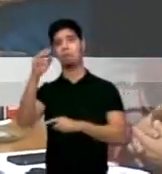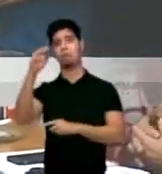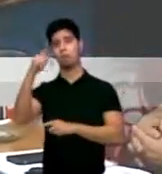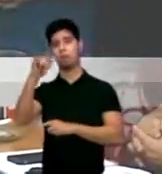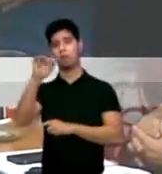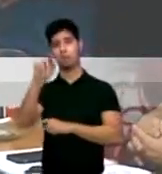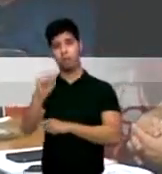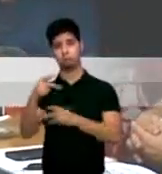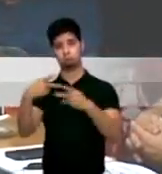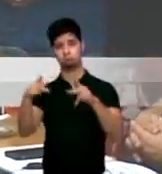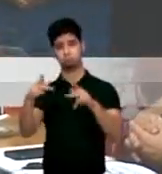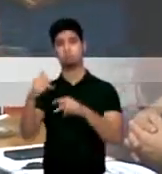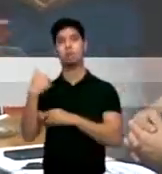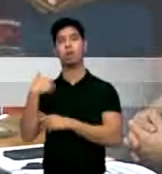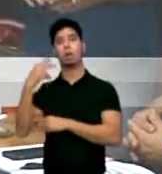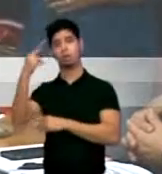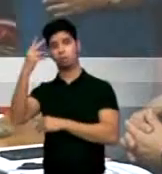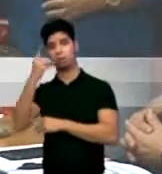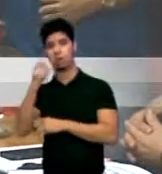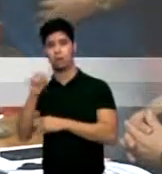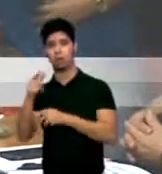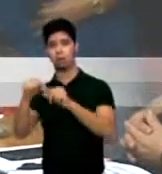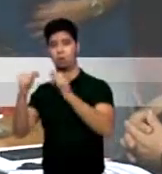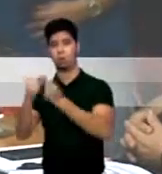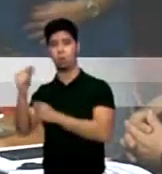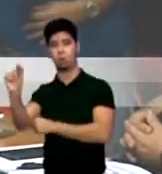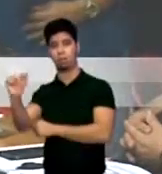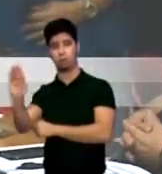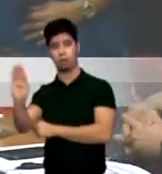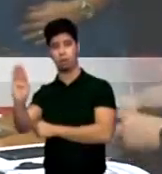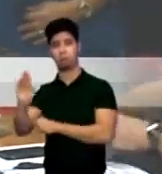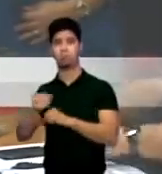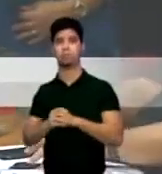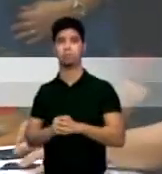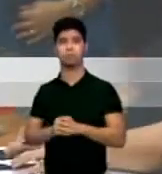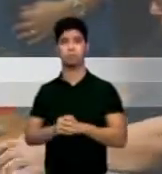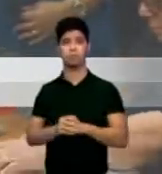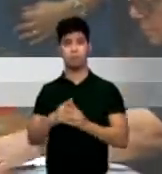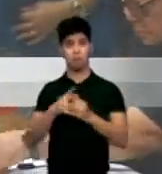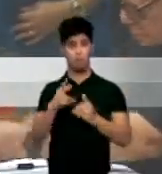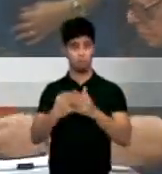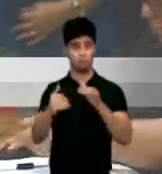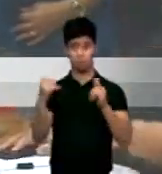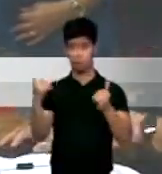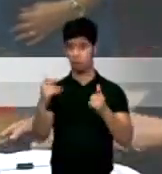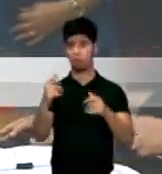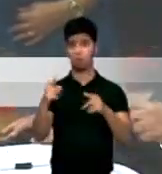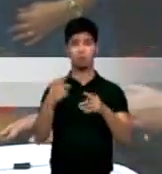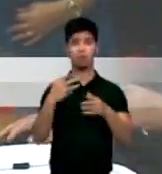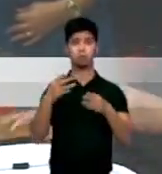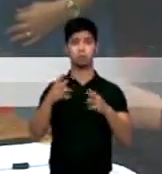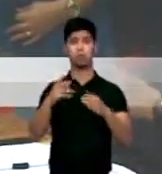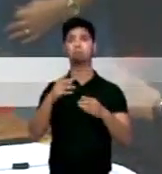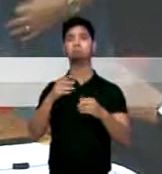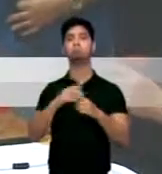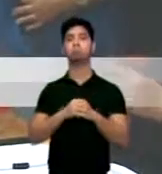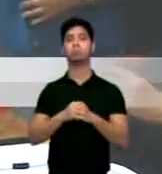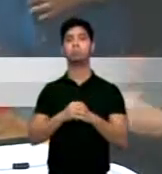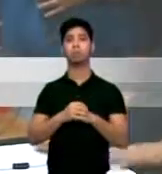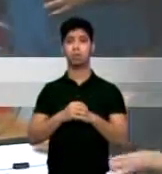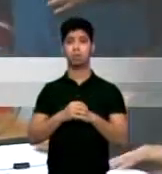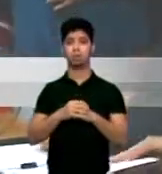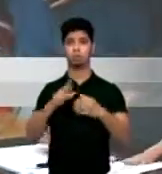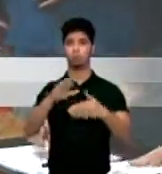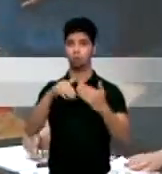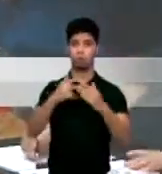componen el Grupo B. Este torneo centroamericano se jugará en una primera ronda bajo el formato de todos contra